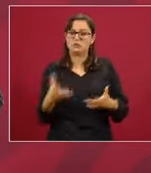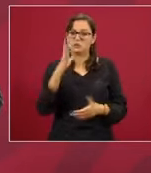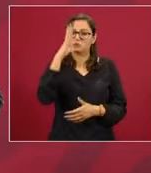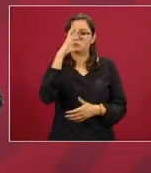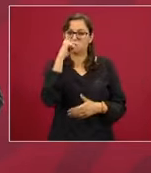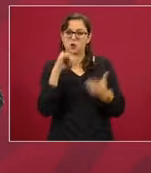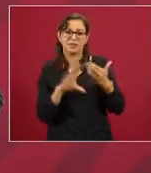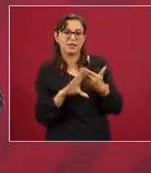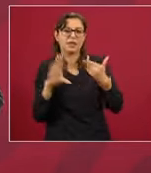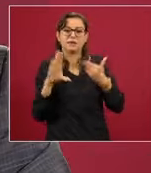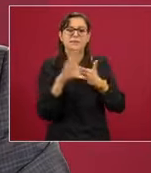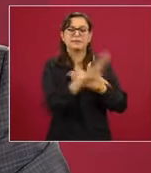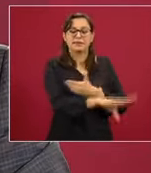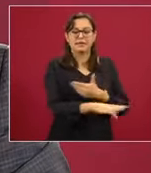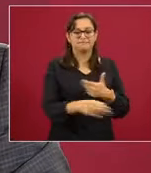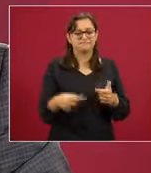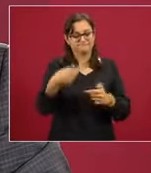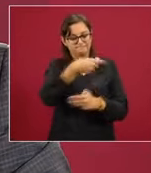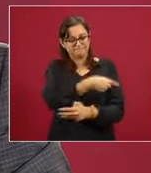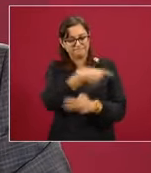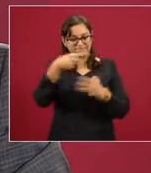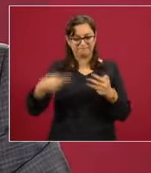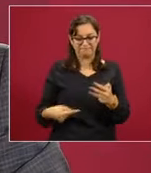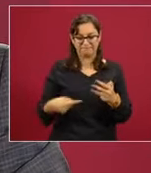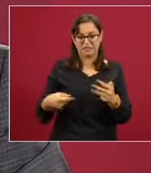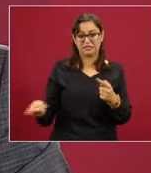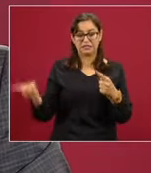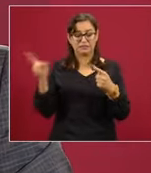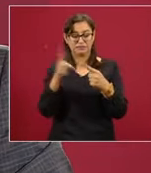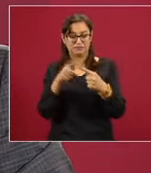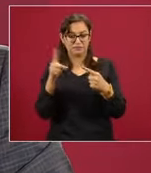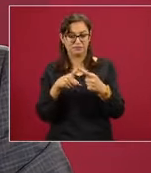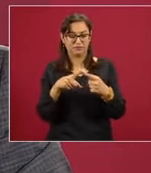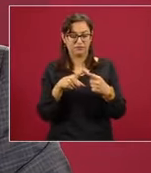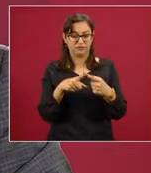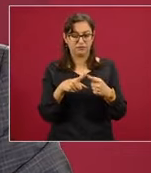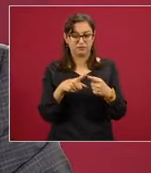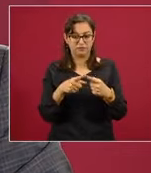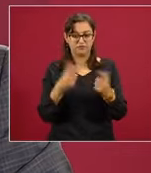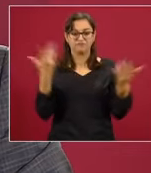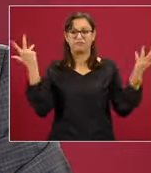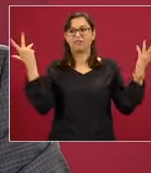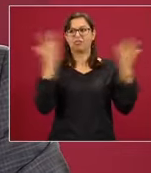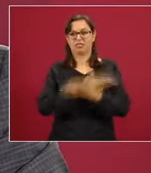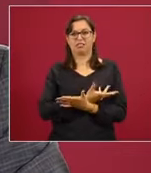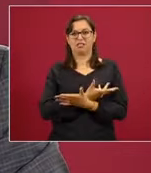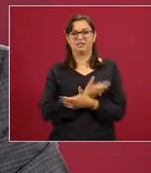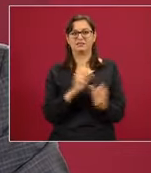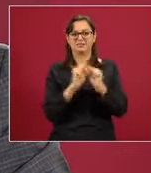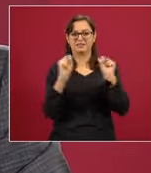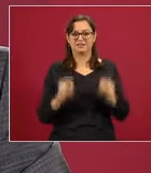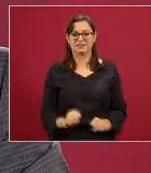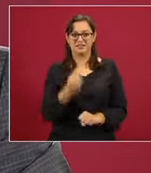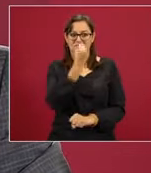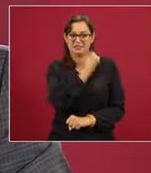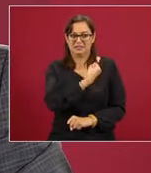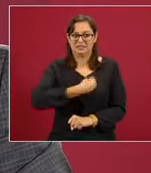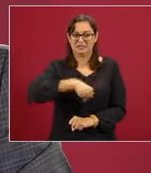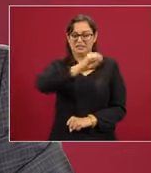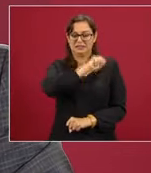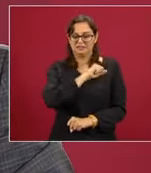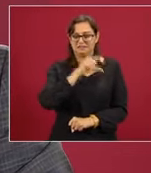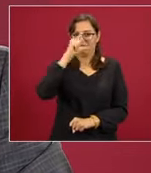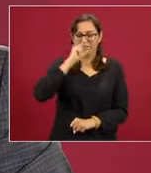claramente, o tres. Uno, vino a ayudarnos a ver cómo estaba el sistema de salud, nos aceleró